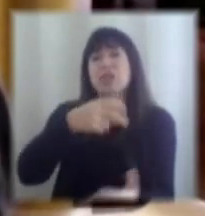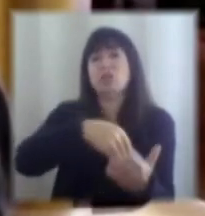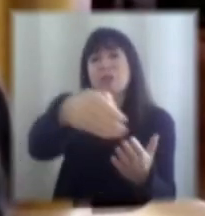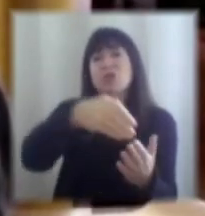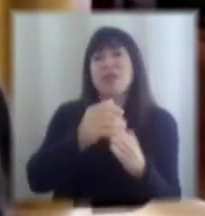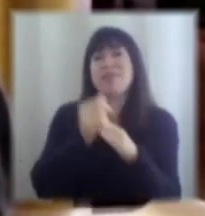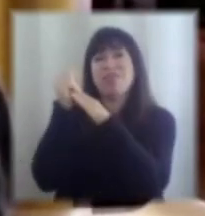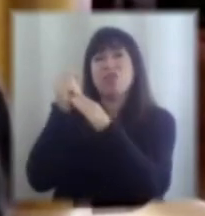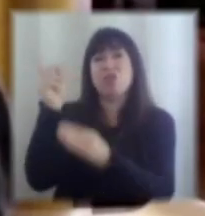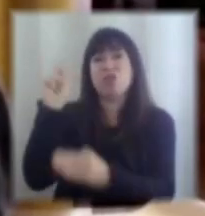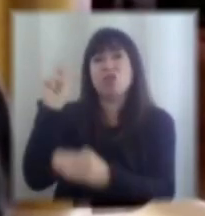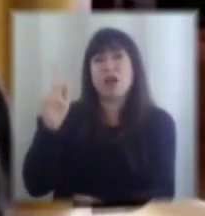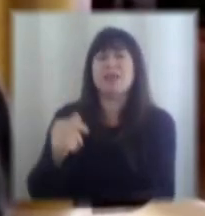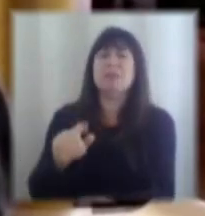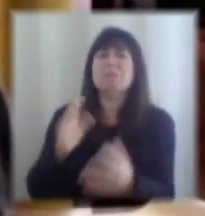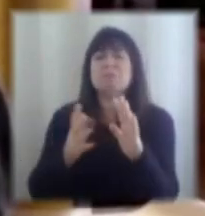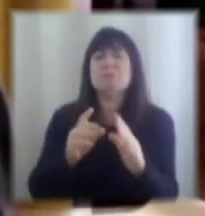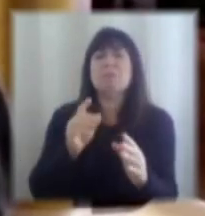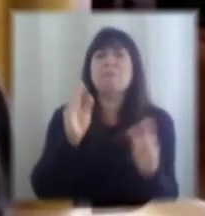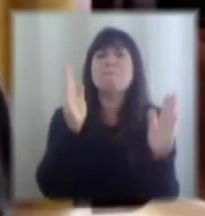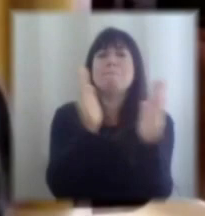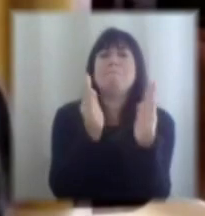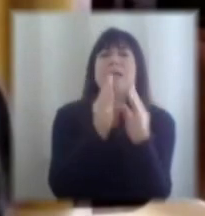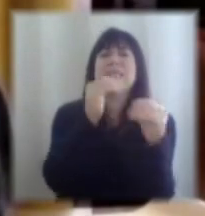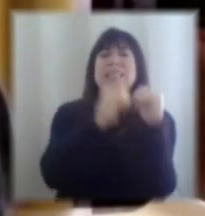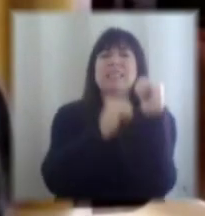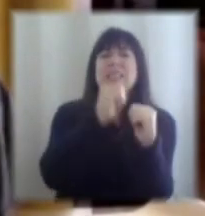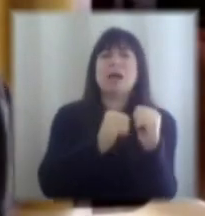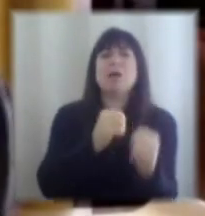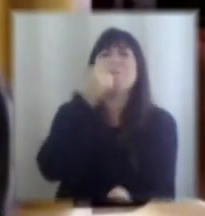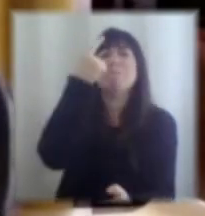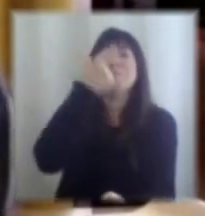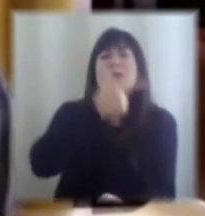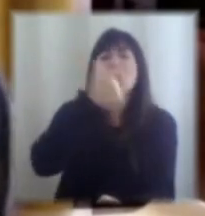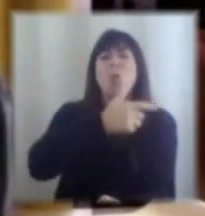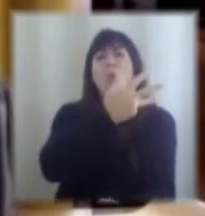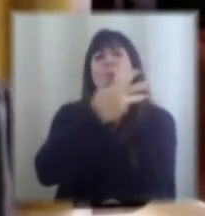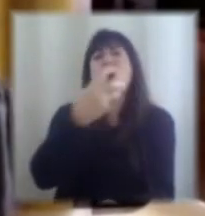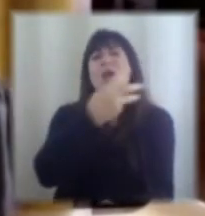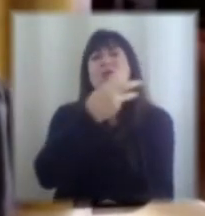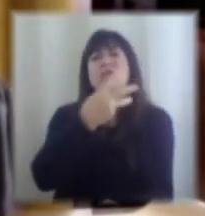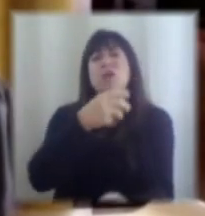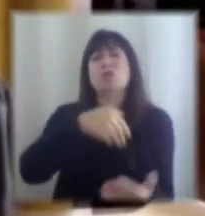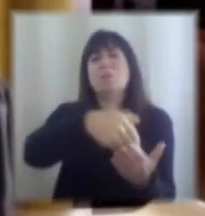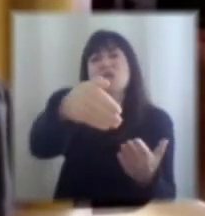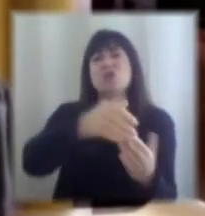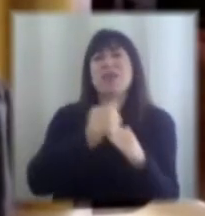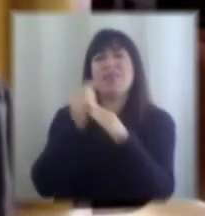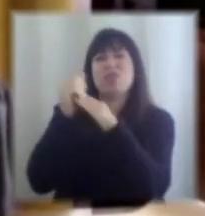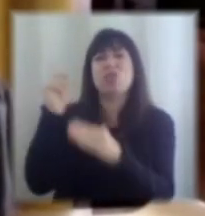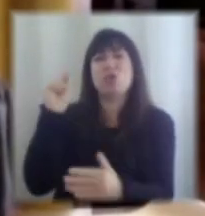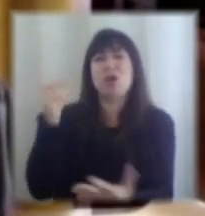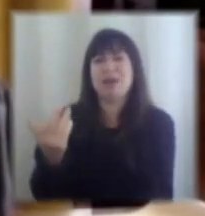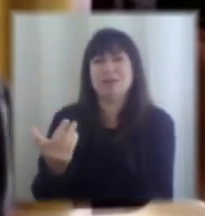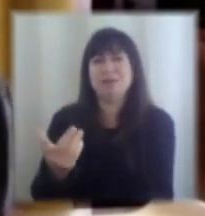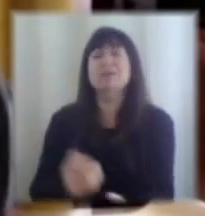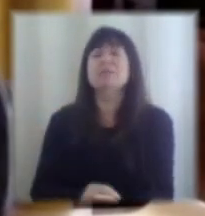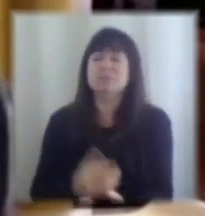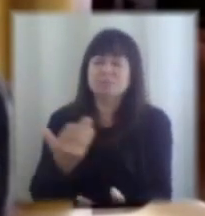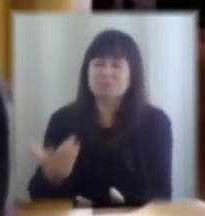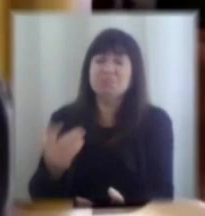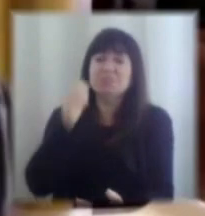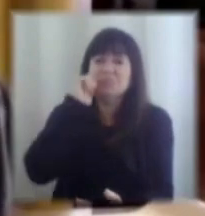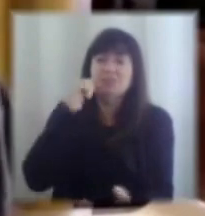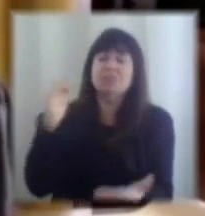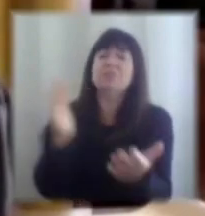un poco más de 1.400 millones de dólares entonces una medida de la evaluación del éxito de un programa de esta naturaleza es decir bueno este